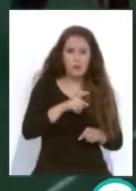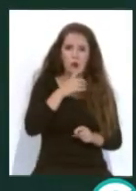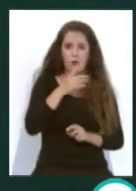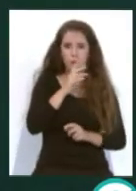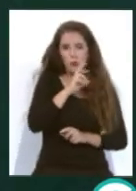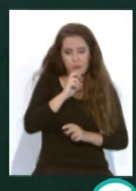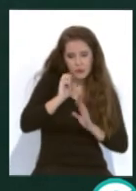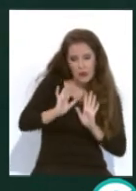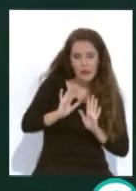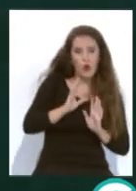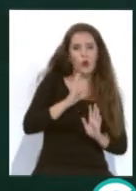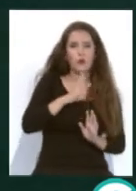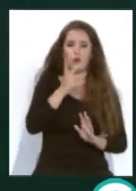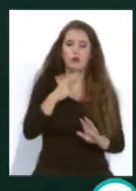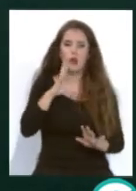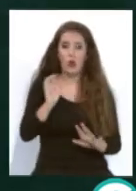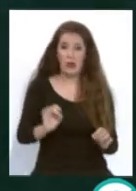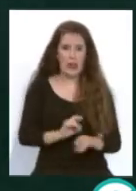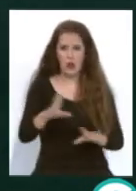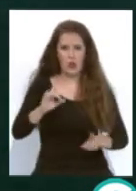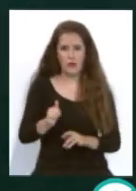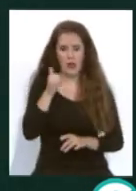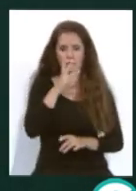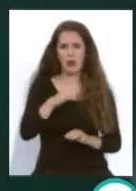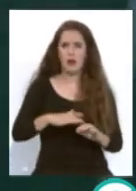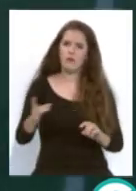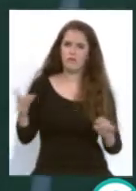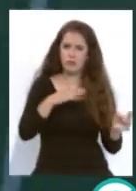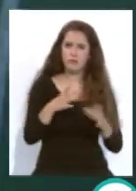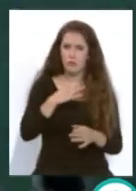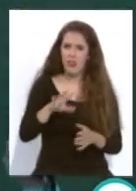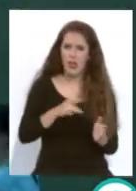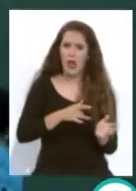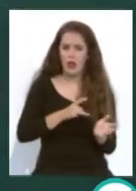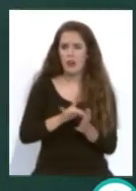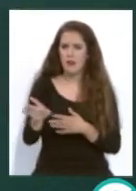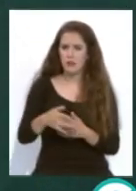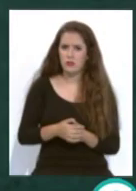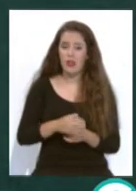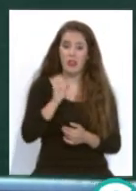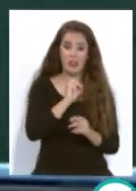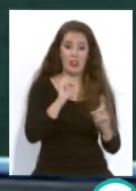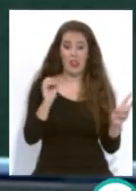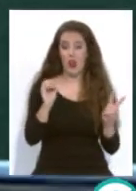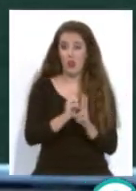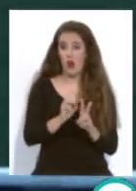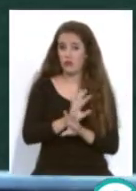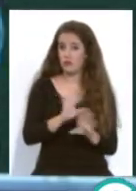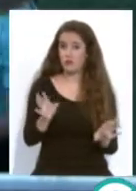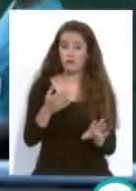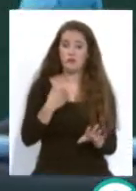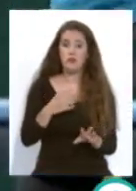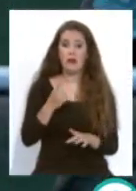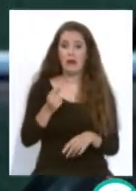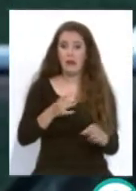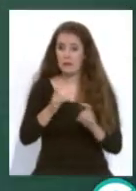partido y yo creo que es la más clara que tuvieron ellos y que quizás lo hubieran metido un poco más en la eliminatoria el Cádive una vez que metió el 0-2 tuvo unos minutos de escarcez